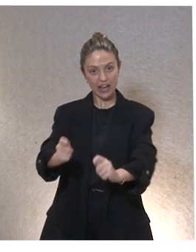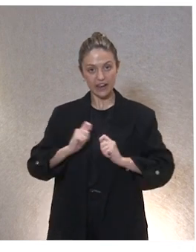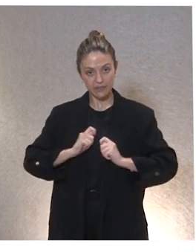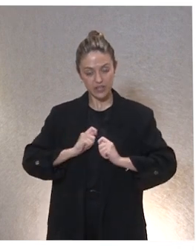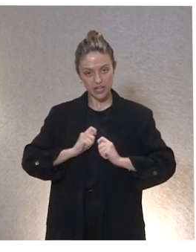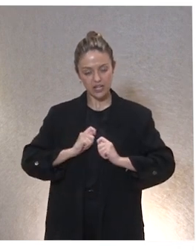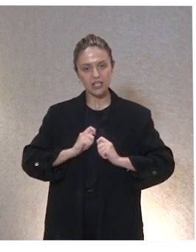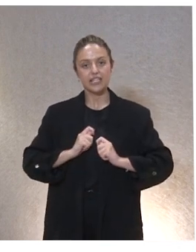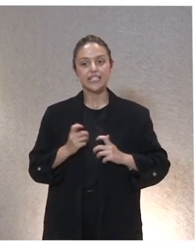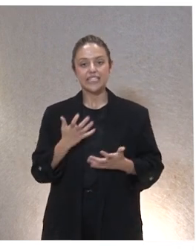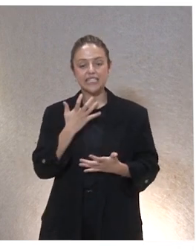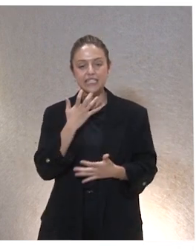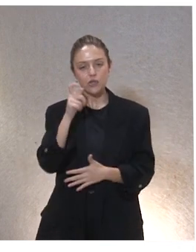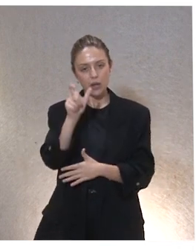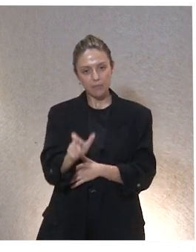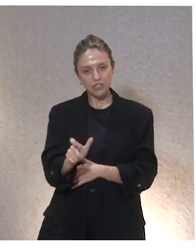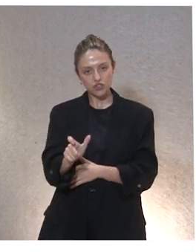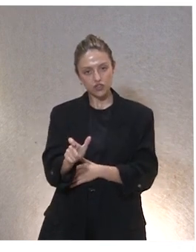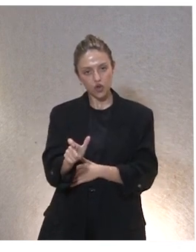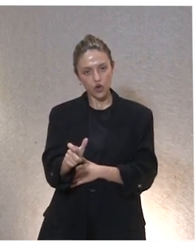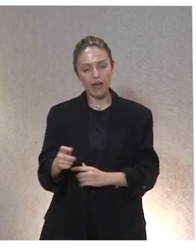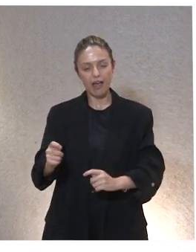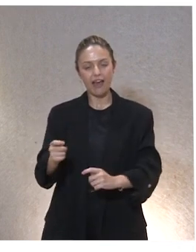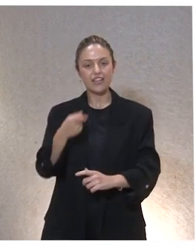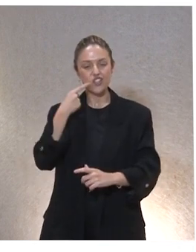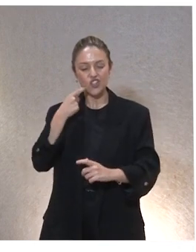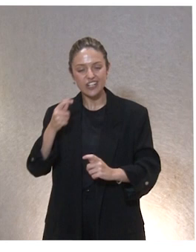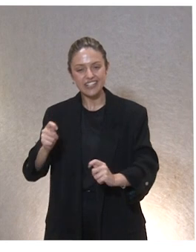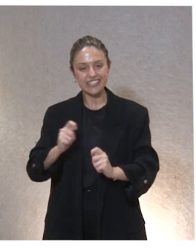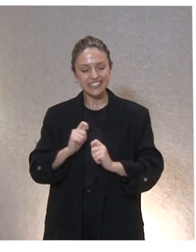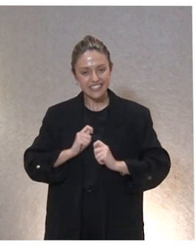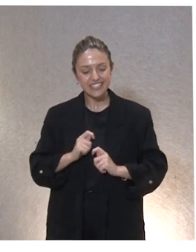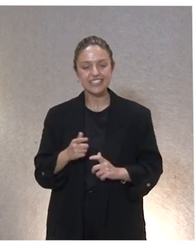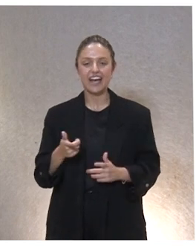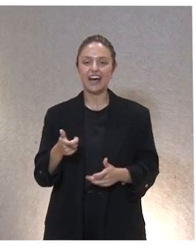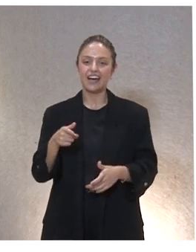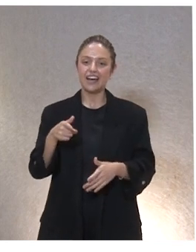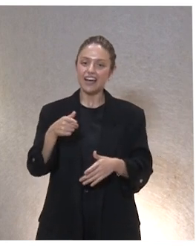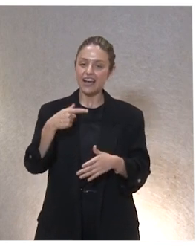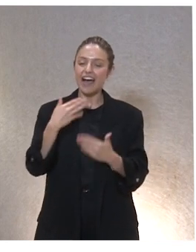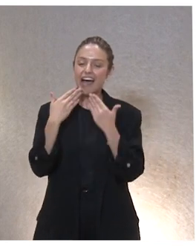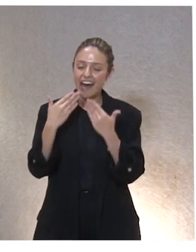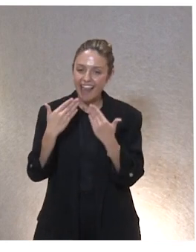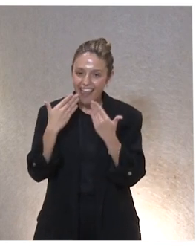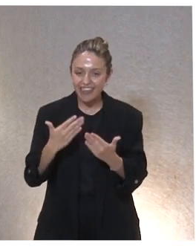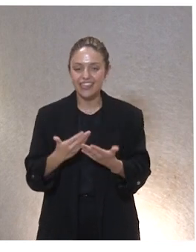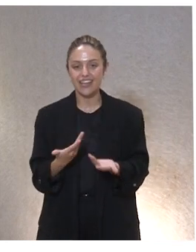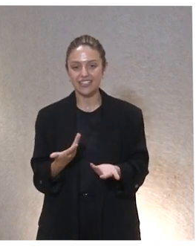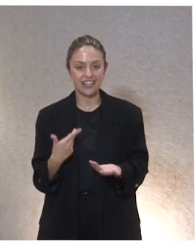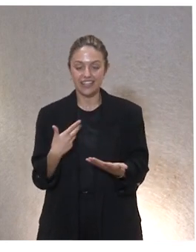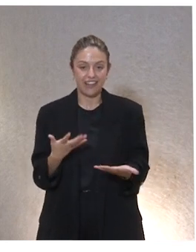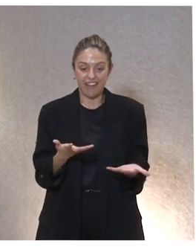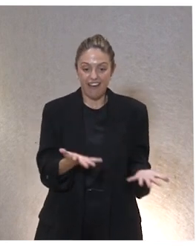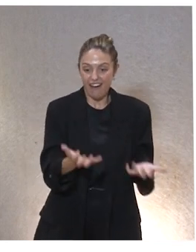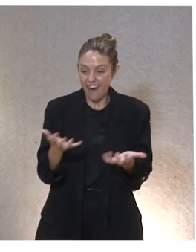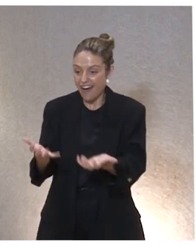persona que está recibiendo y hay esa sonrisa y hay ese toque y esas gracias ahí ganamos todos